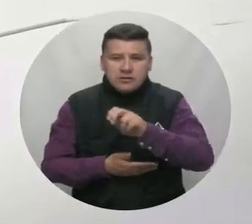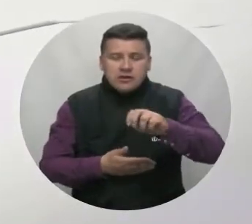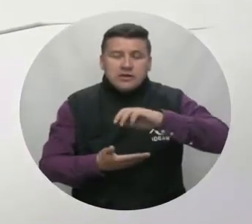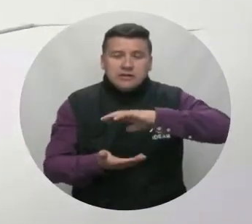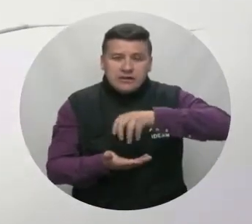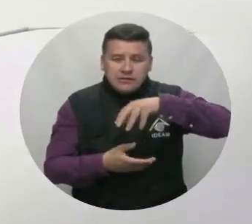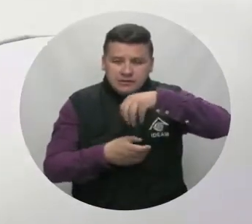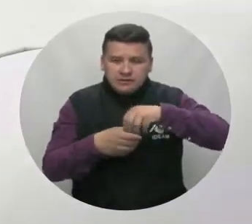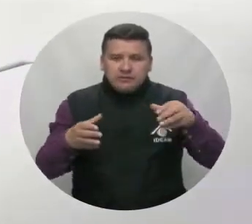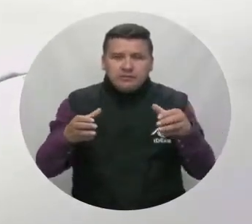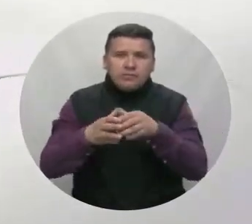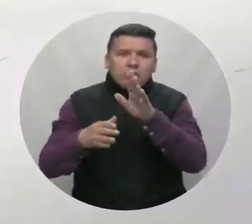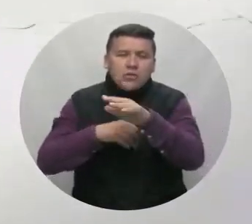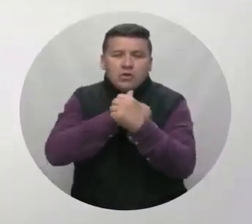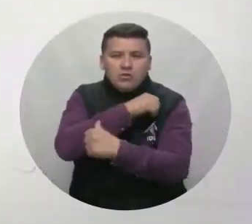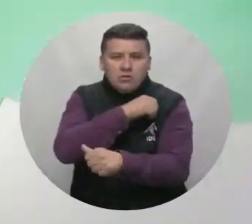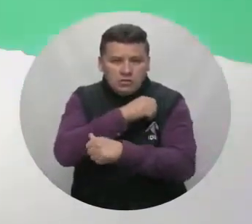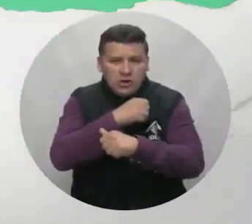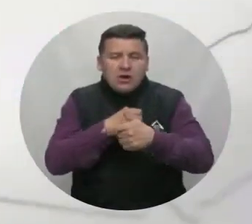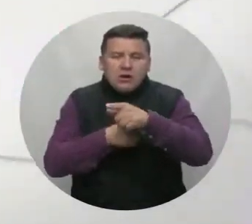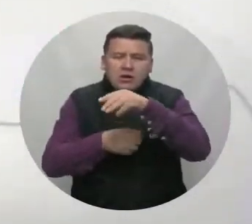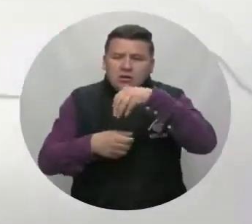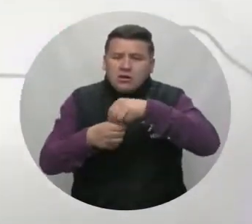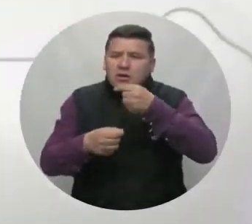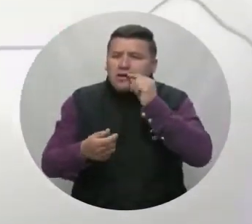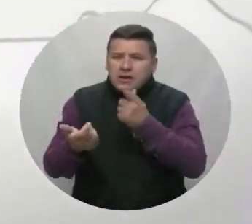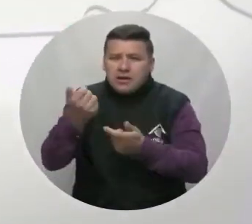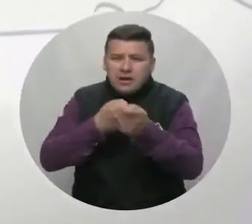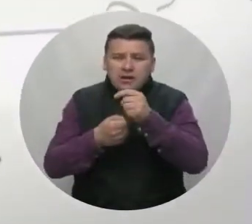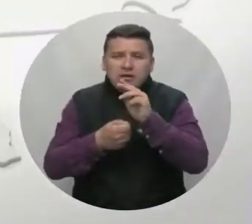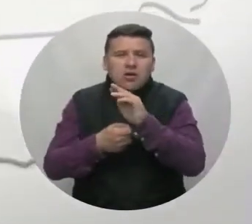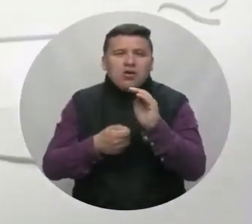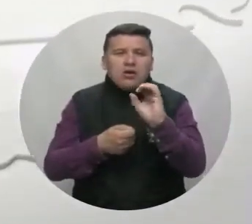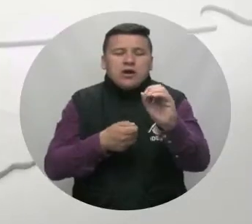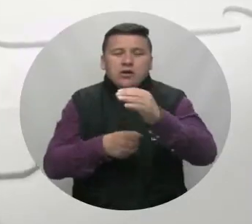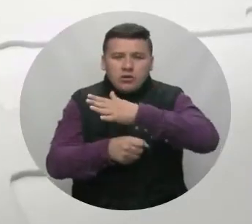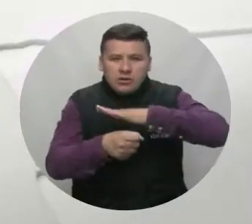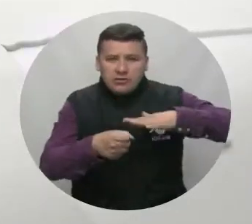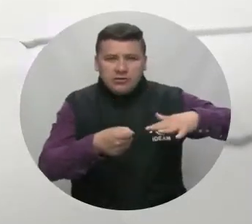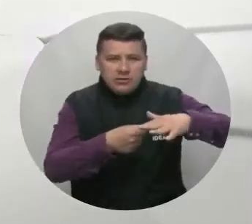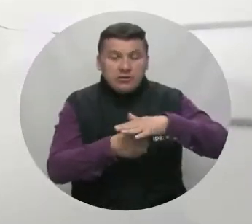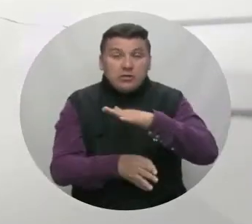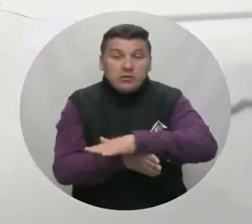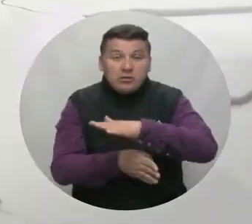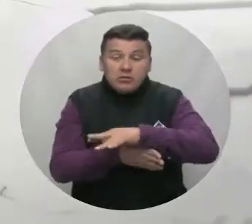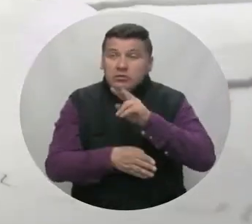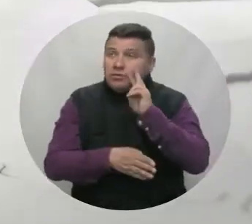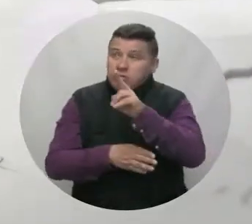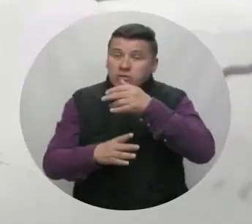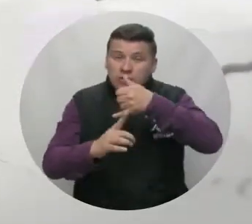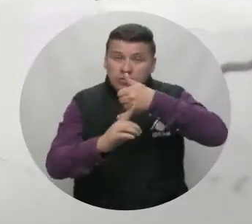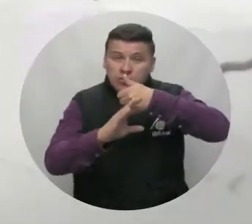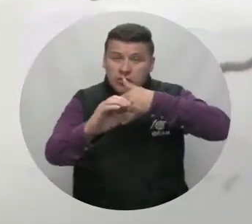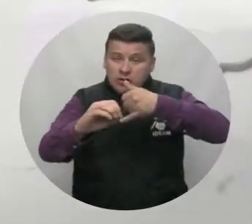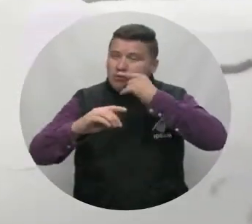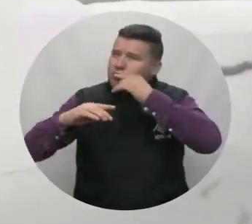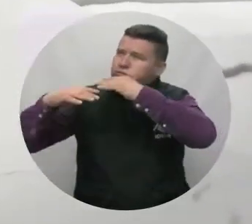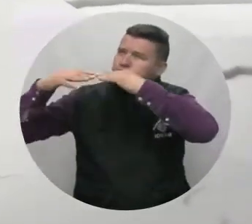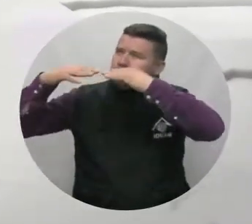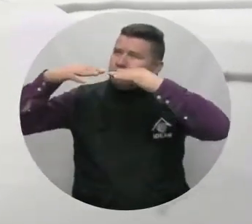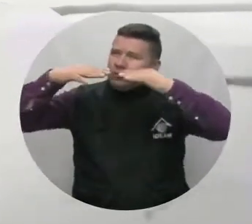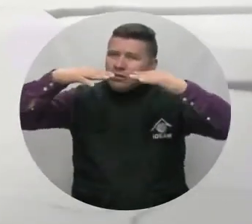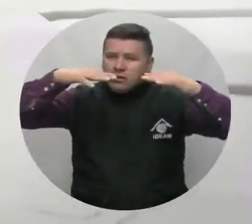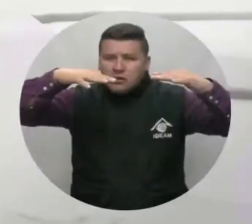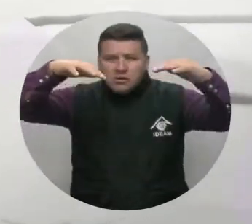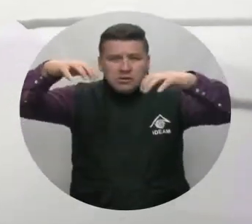con presencia de lloviznas en Boyacá y occidente del eje cafetero y al oriente de Cundinamarca. Hacia la tarde en la región de la Orinoquía tenemos